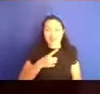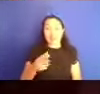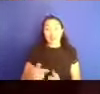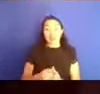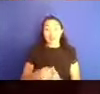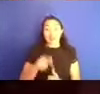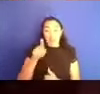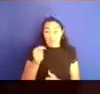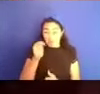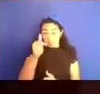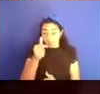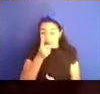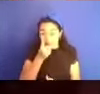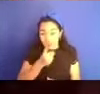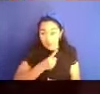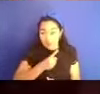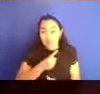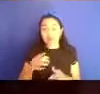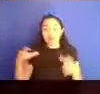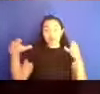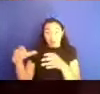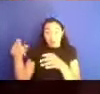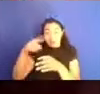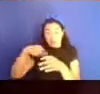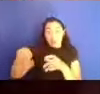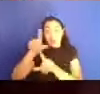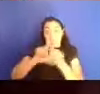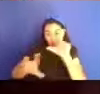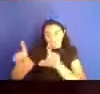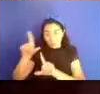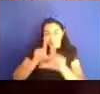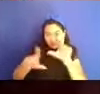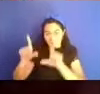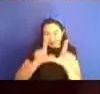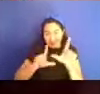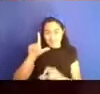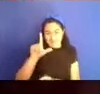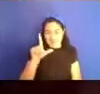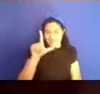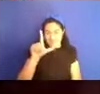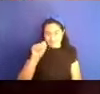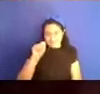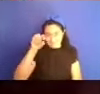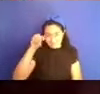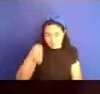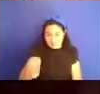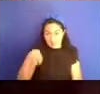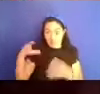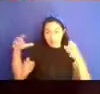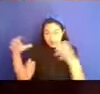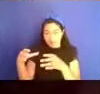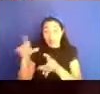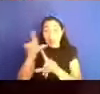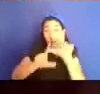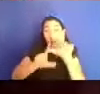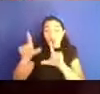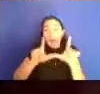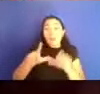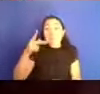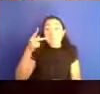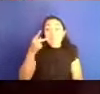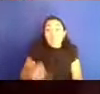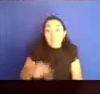fue que este lenguaje de señas que ellos nos están, que ellos están utilizando, es un lenguaje mexicano, o sea,